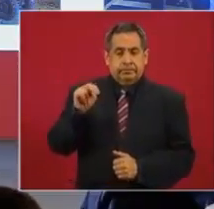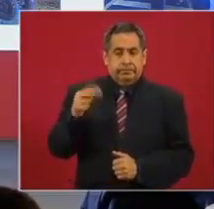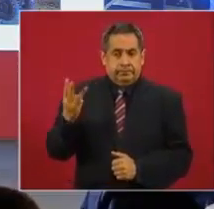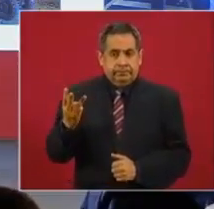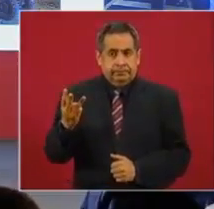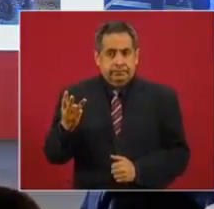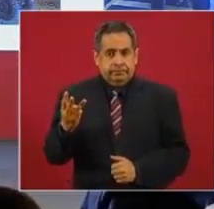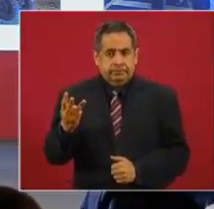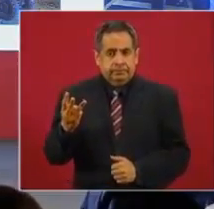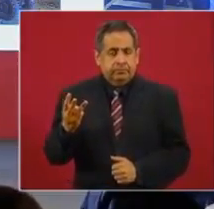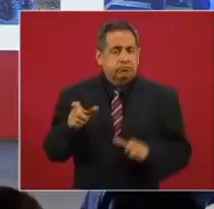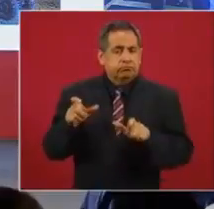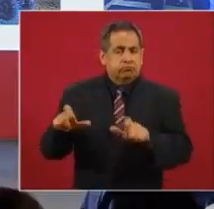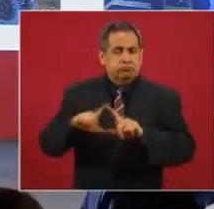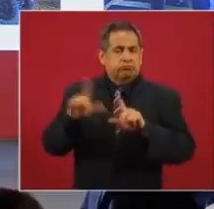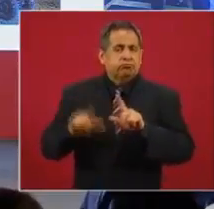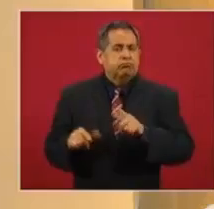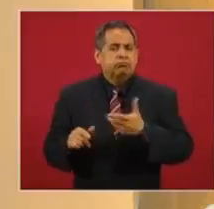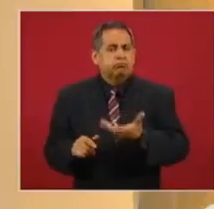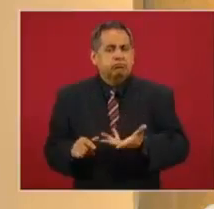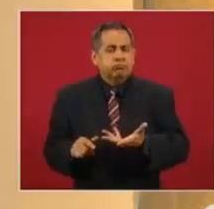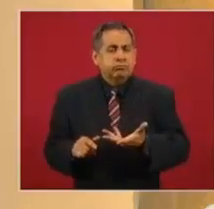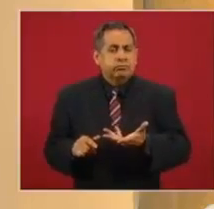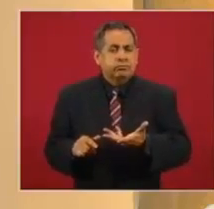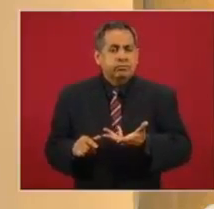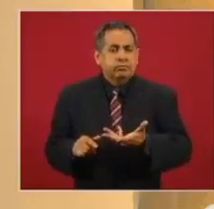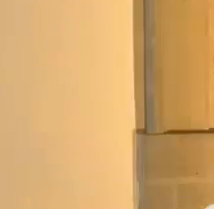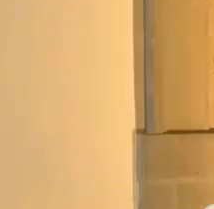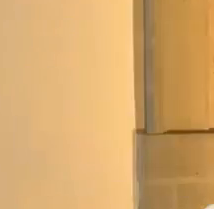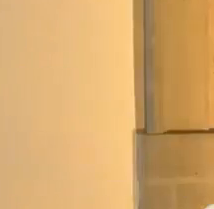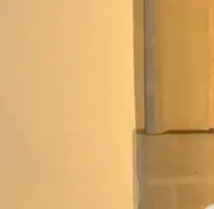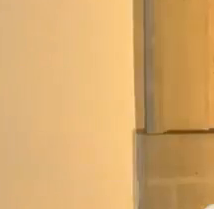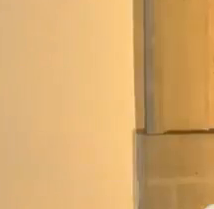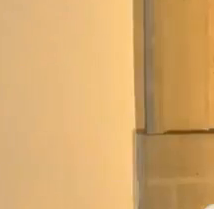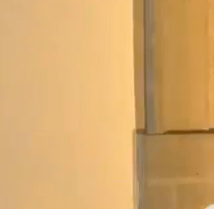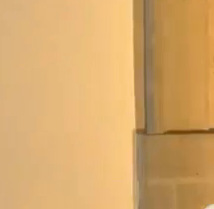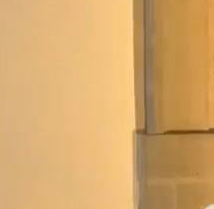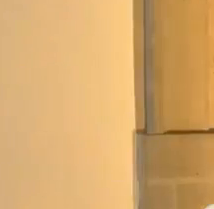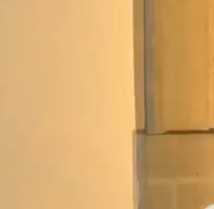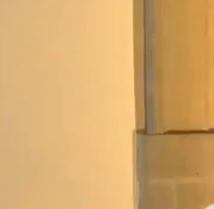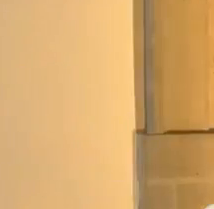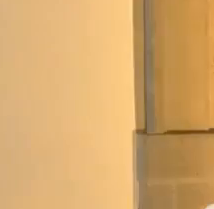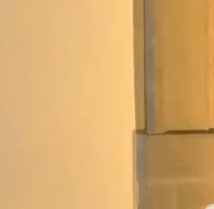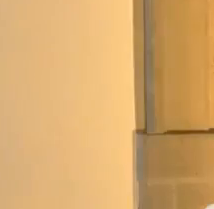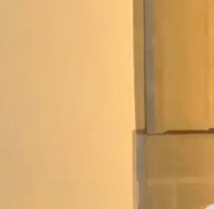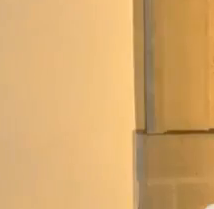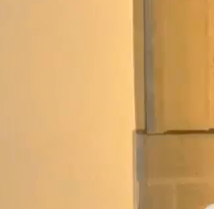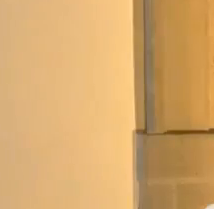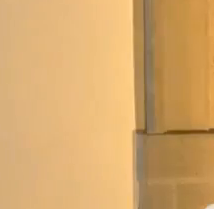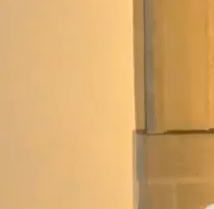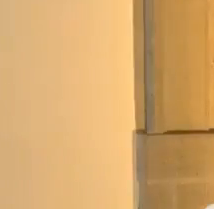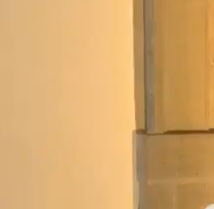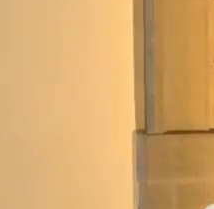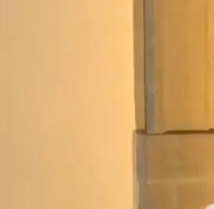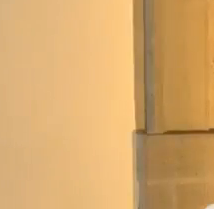plan Marina y plan Guardia Nacional, en este mes se han empleado 3.542 hombres realizando el